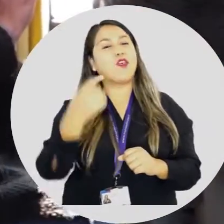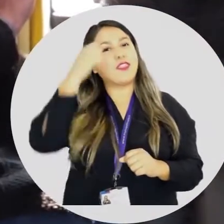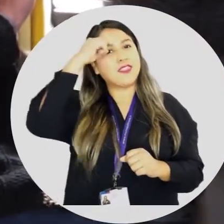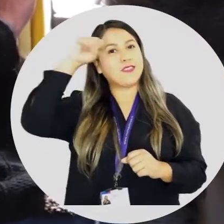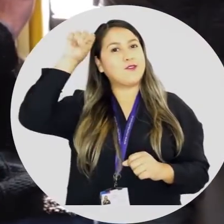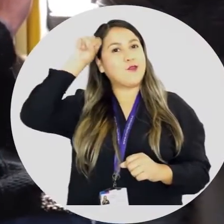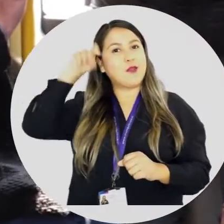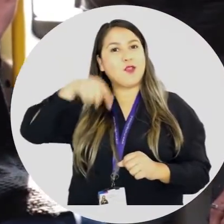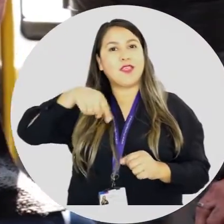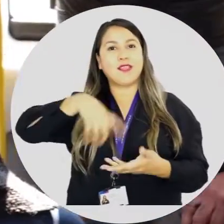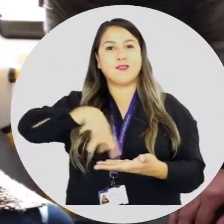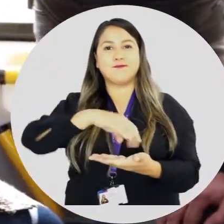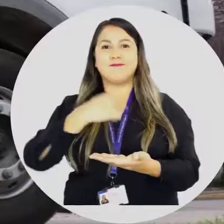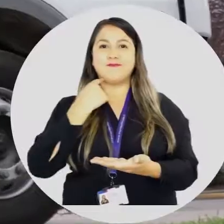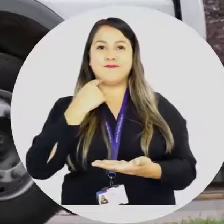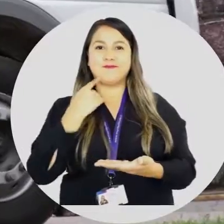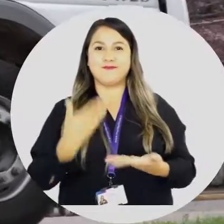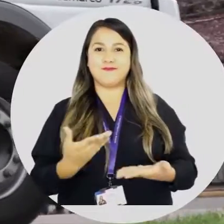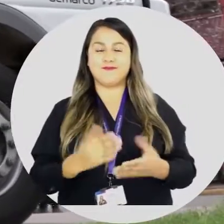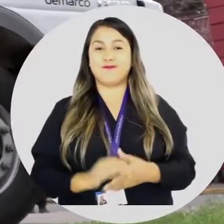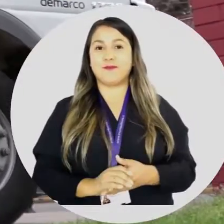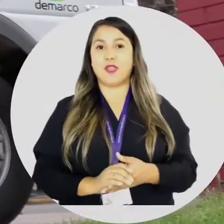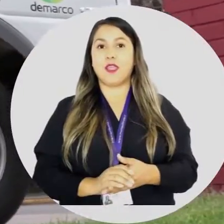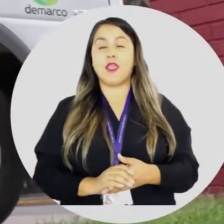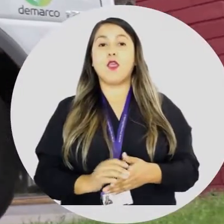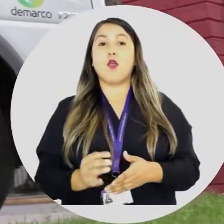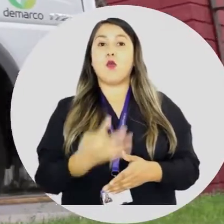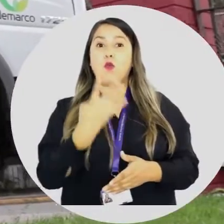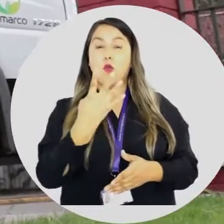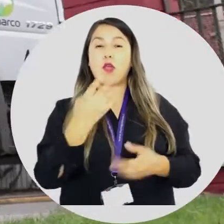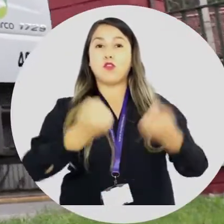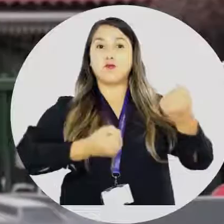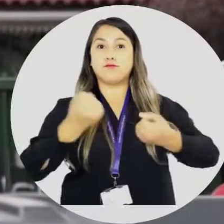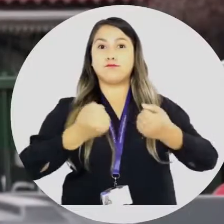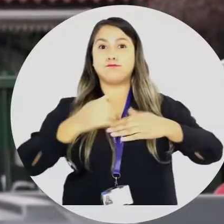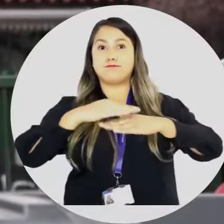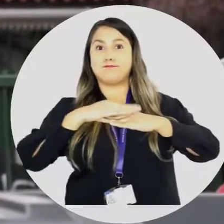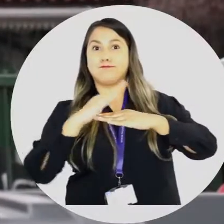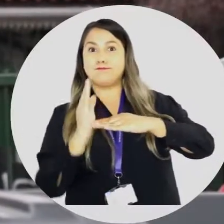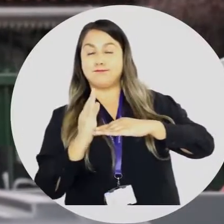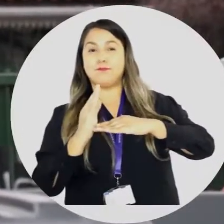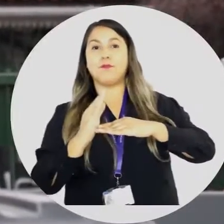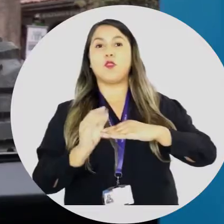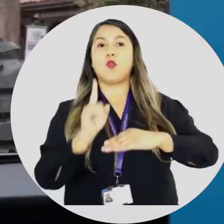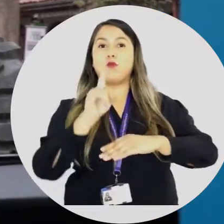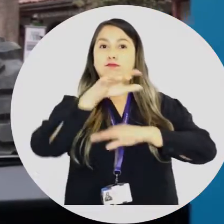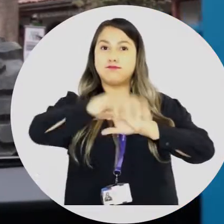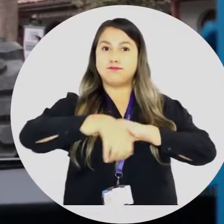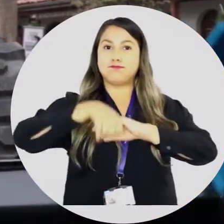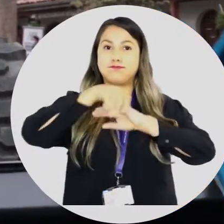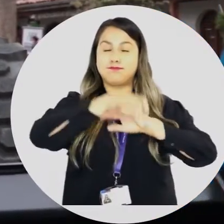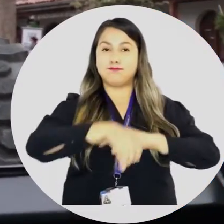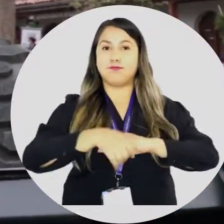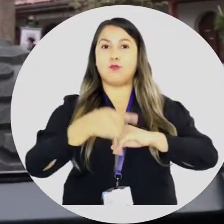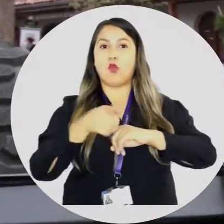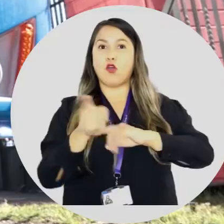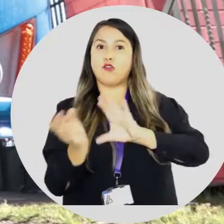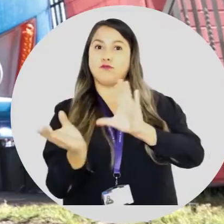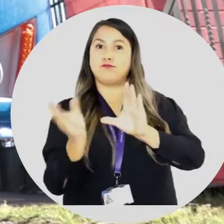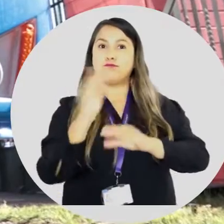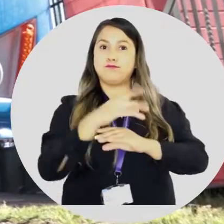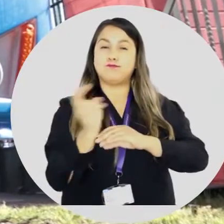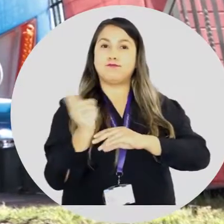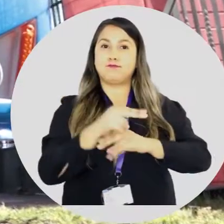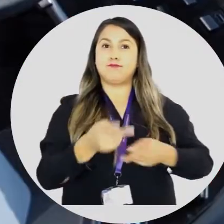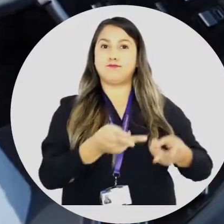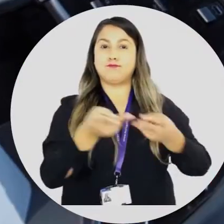compañía de Quilicura. Recibimos cuatro camiones tolva, una retroexcavadora, un minicargador frontal y